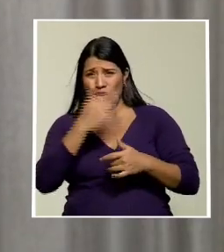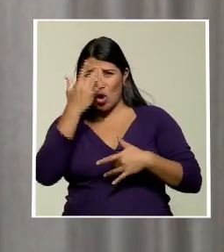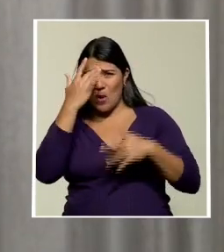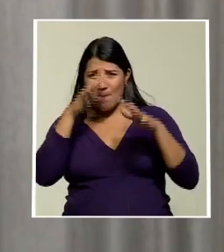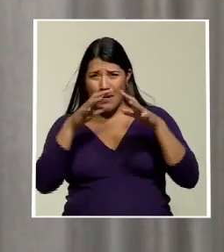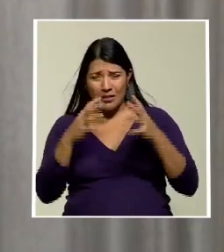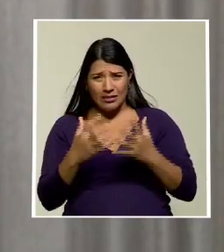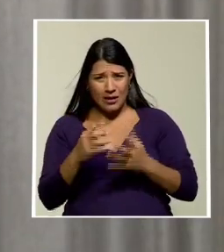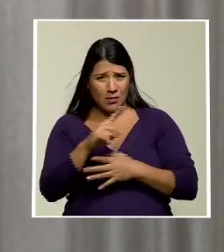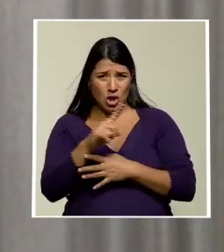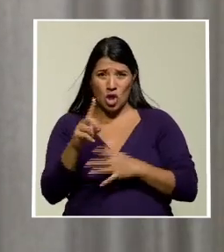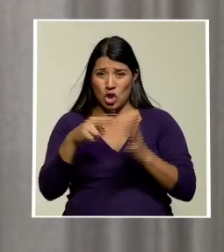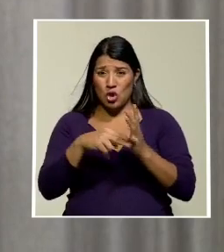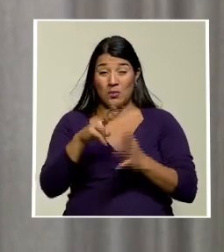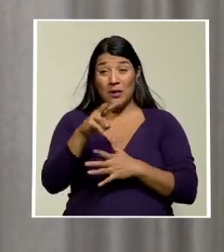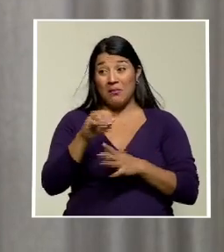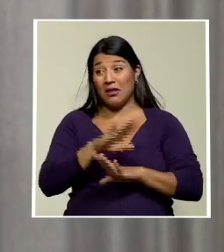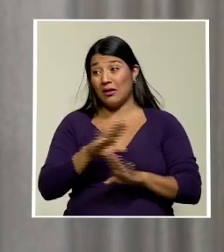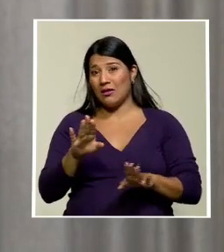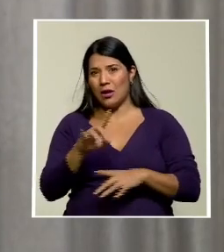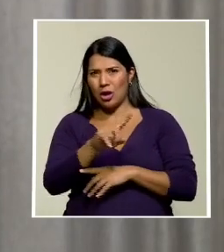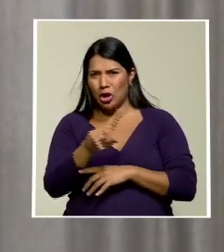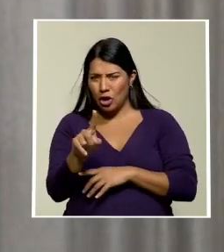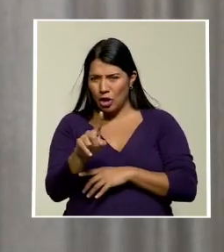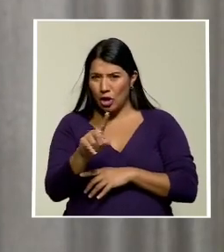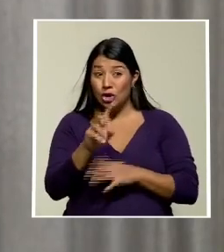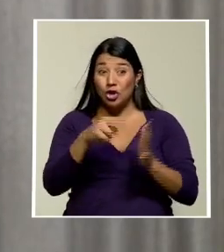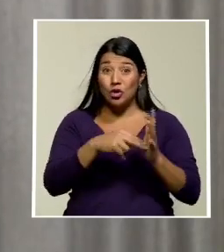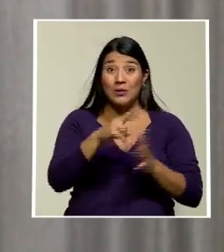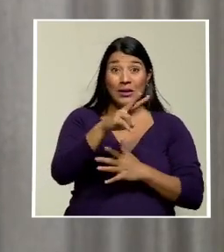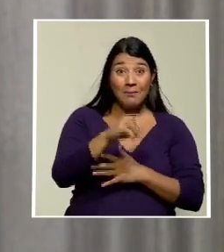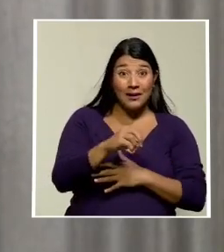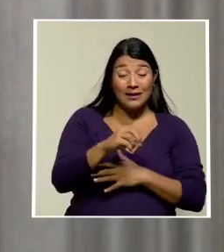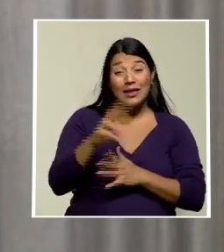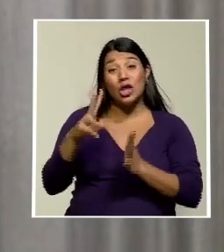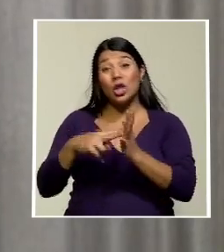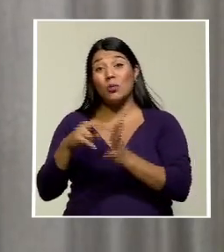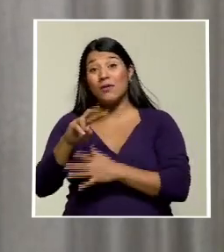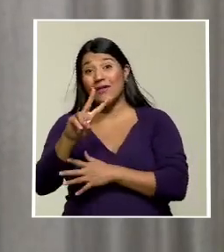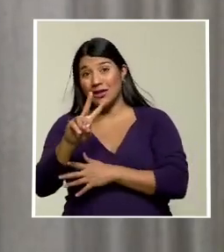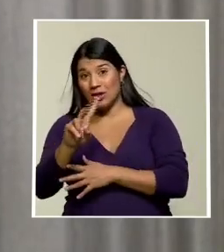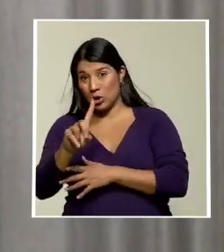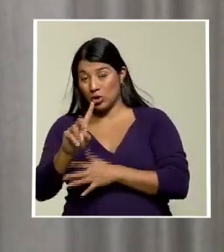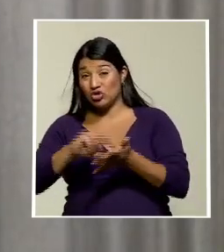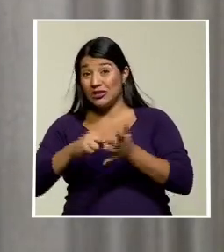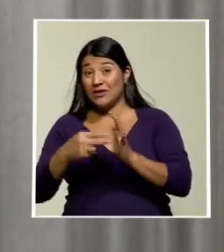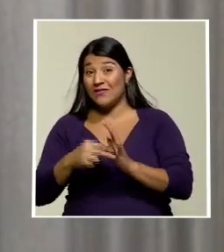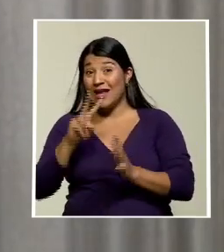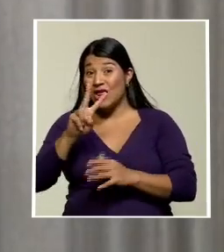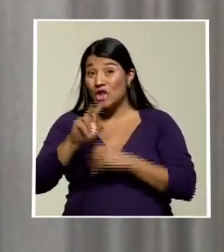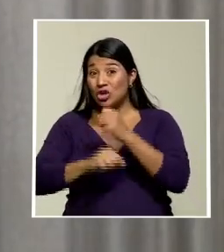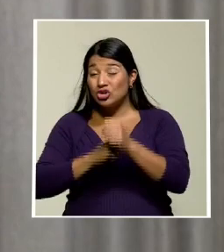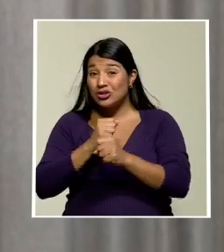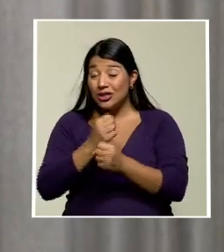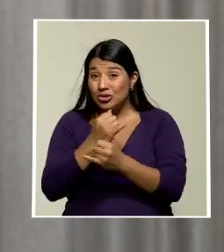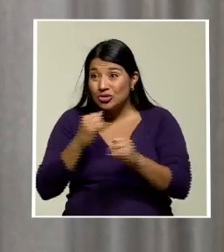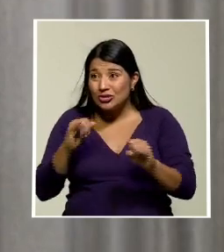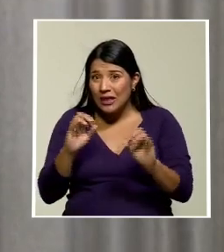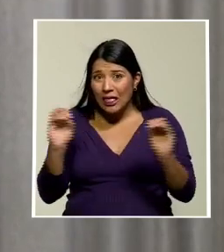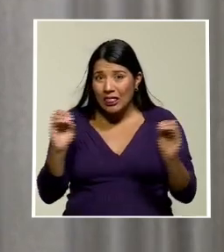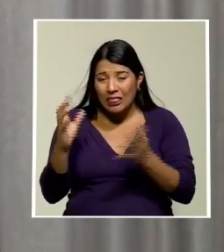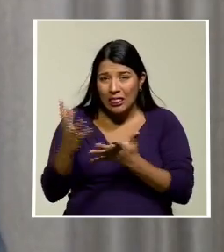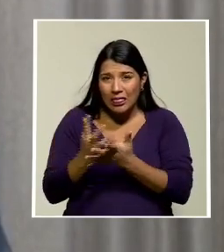el 2020 y el 2021. Llevamos dos años sin ingresos. Y es imposible que el tejido